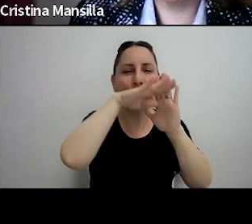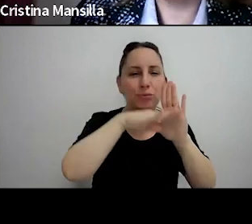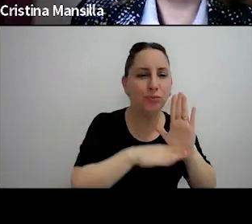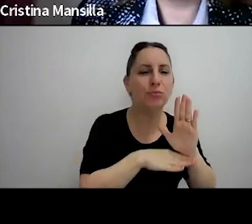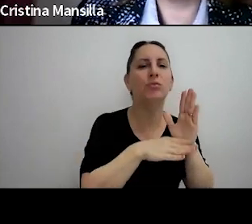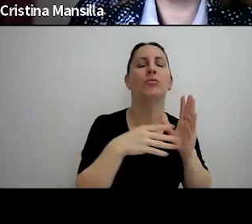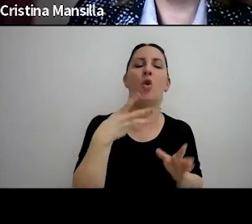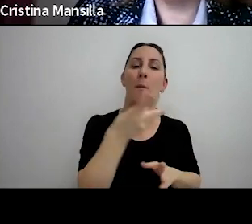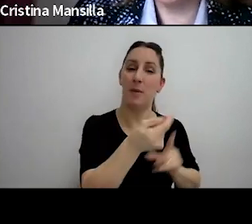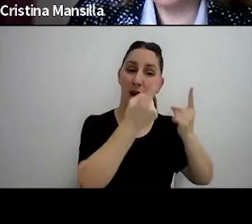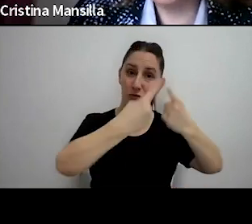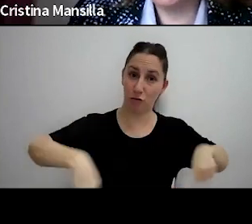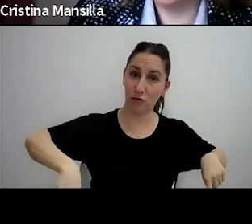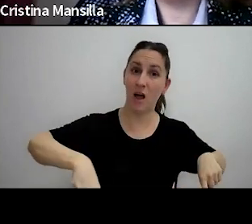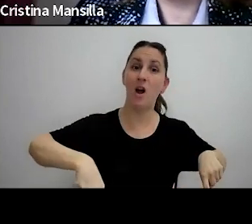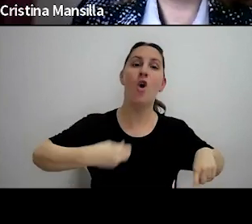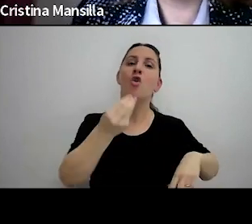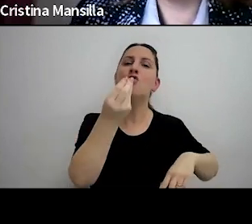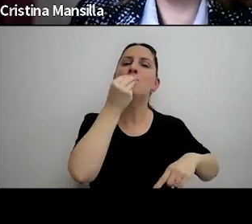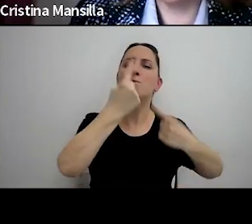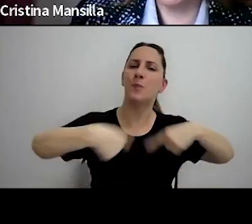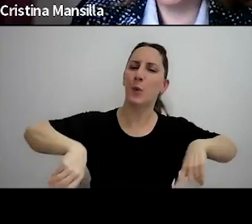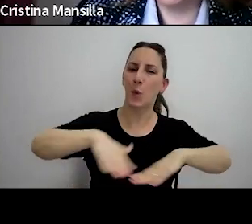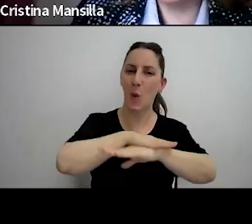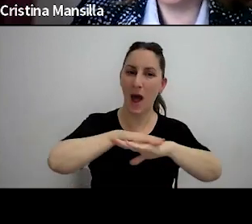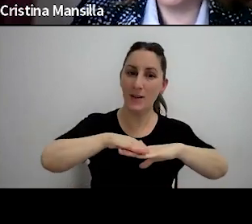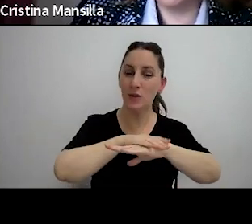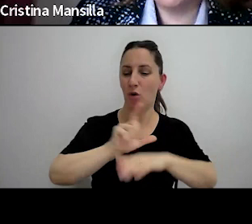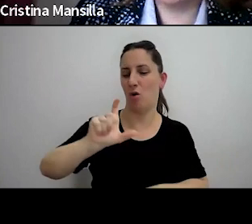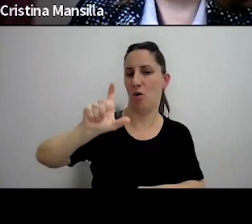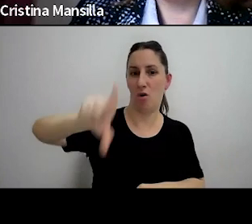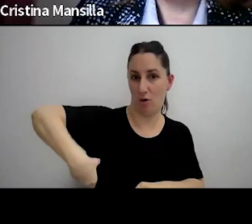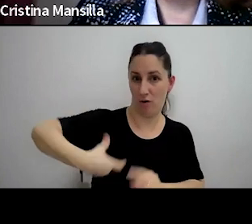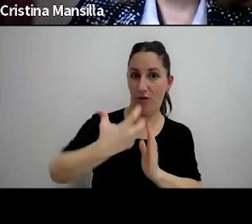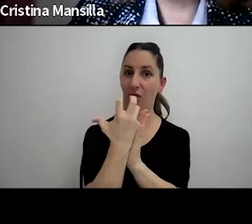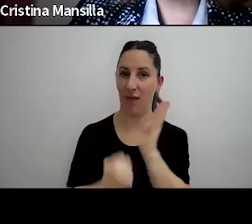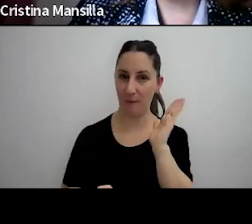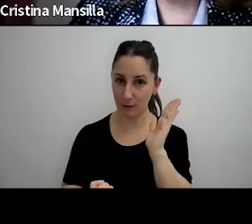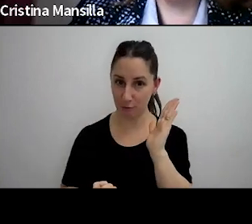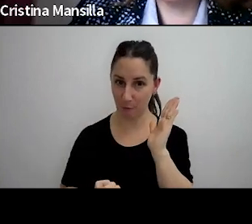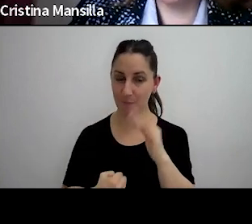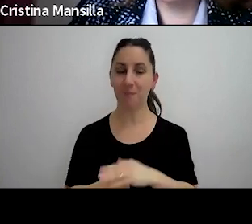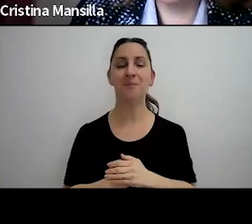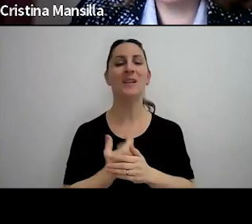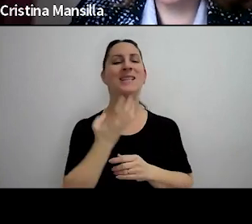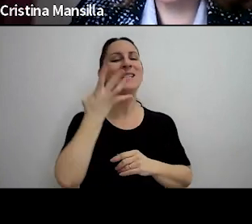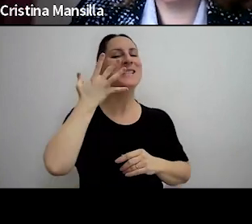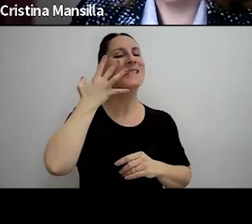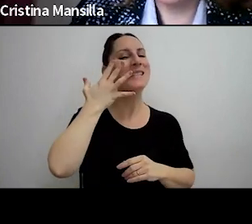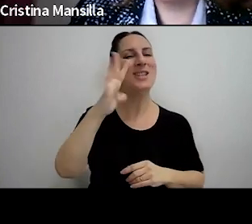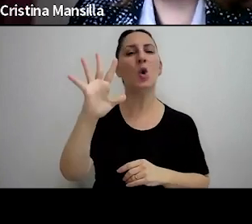productos de consumo básico a través de sus tarjetas de débito que hizo la cinco mil cuatro